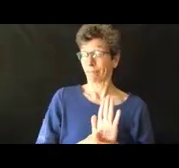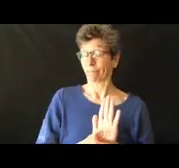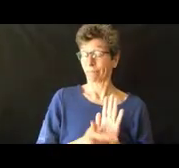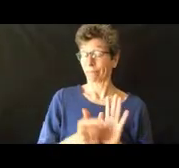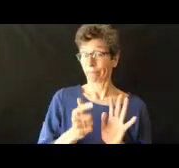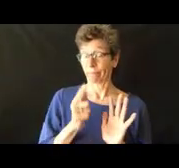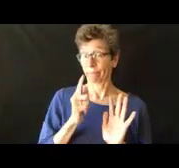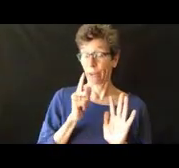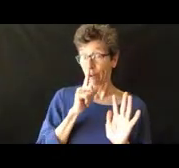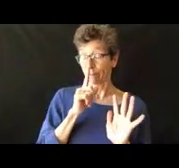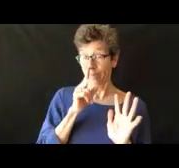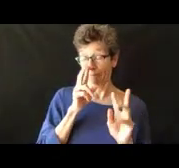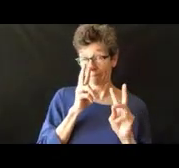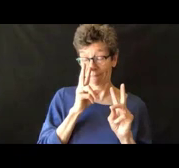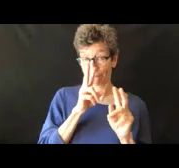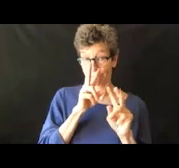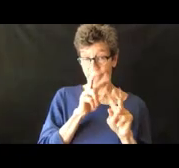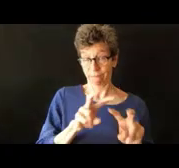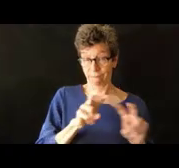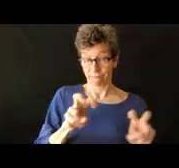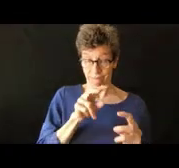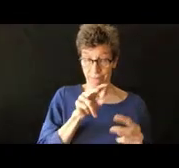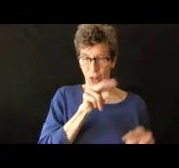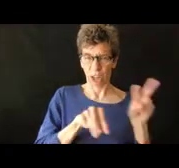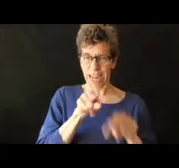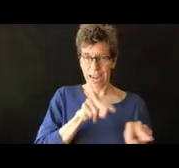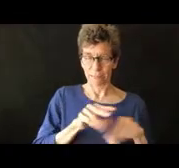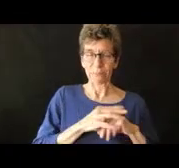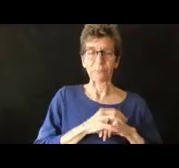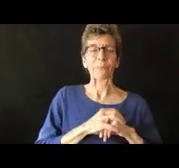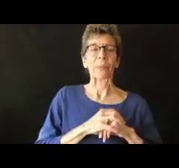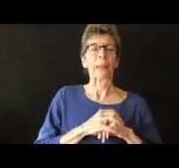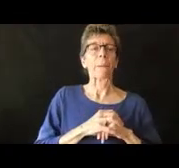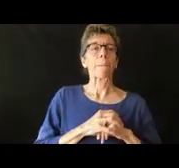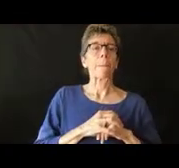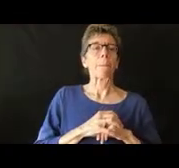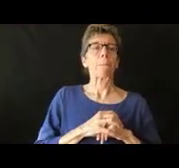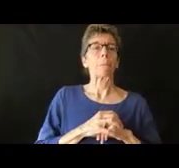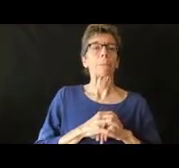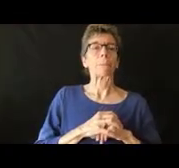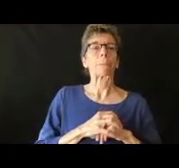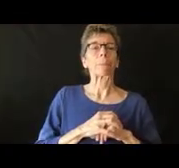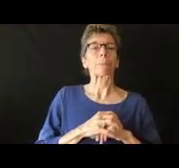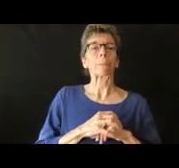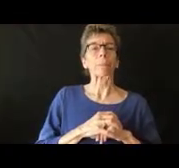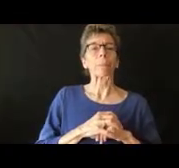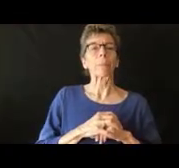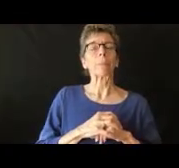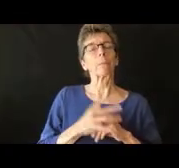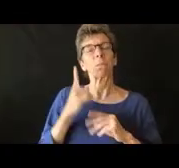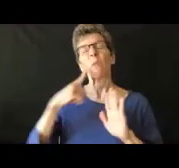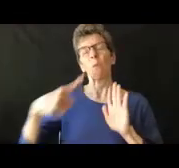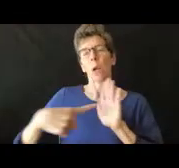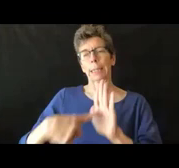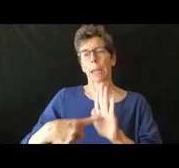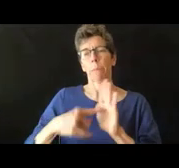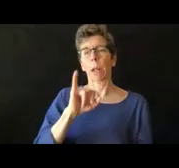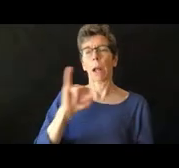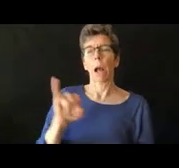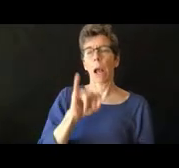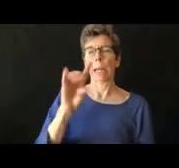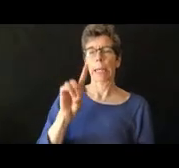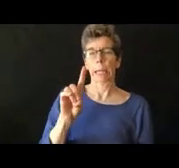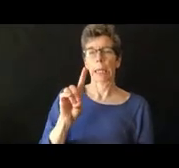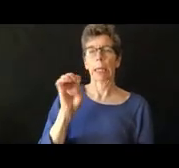diferentes partes. No voy a hablar sobre todas las leyes, no quiero pasar mucho tiempo, pero según la ley